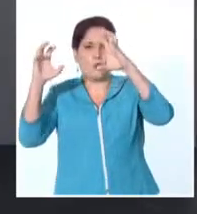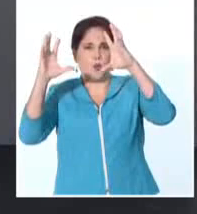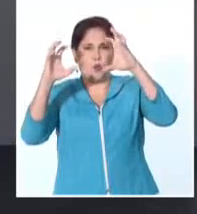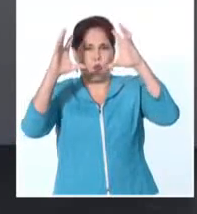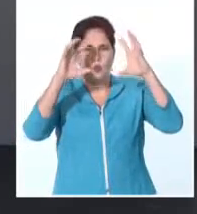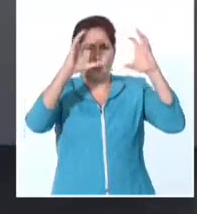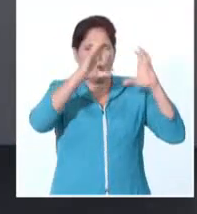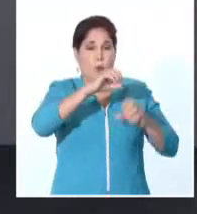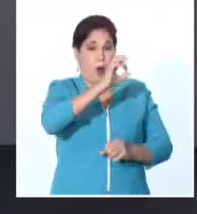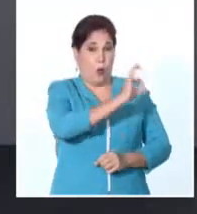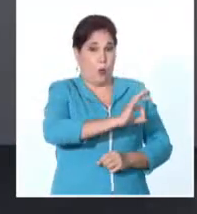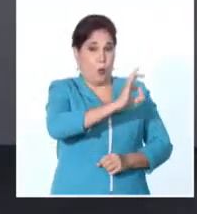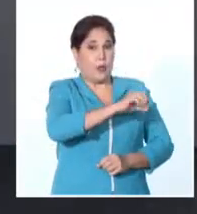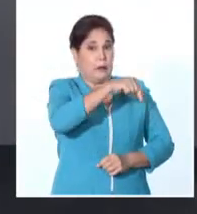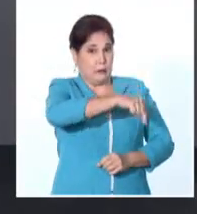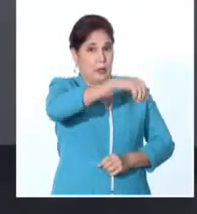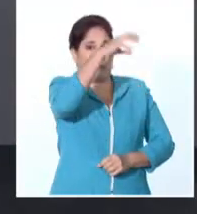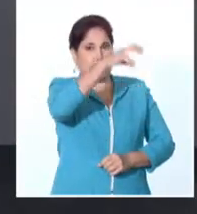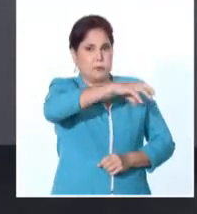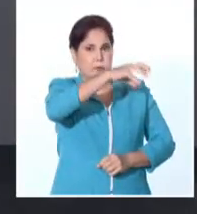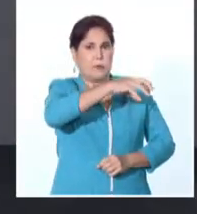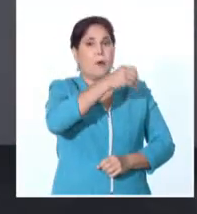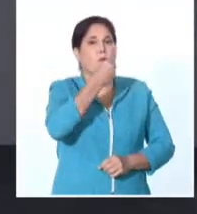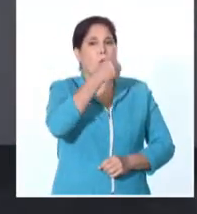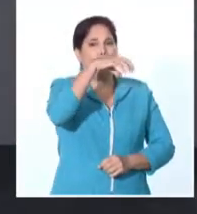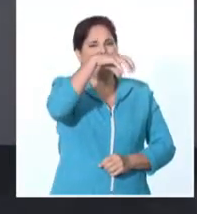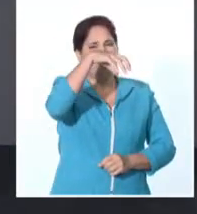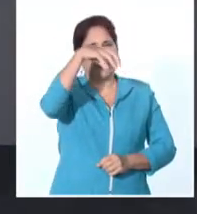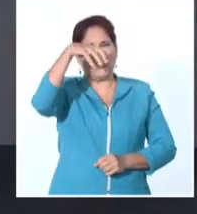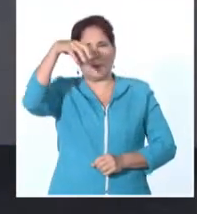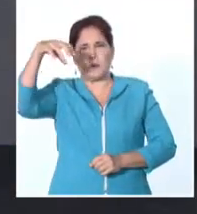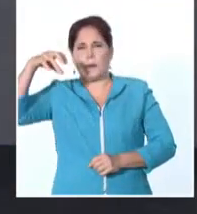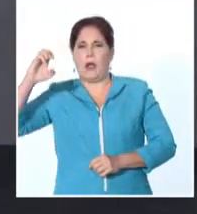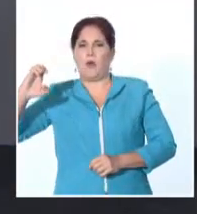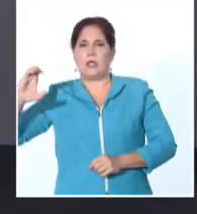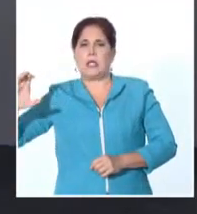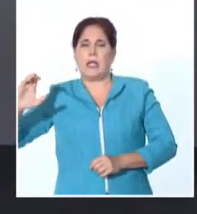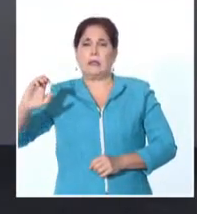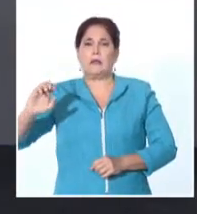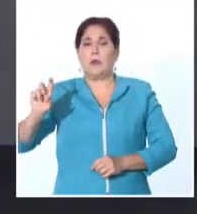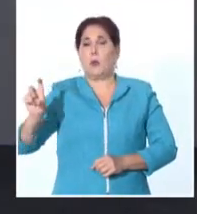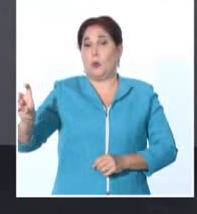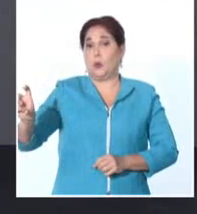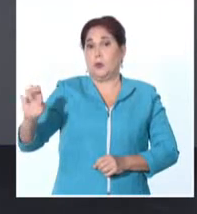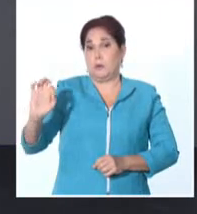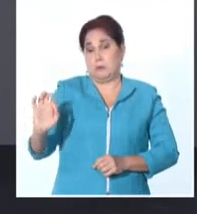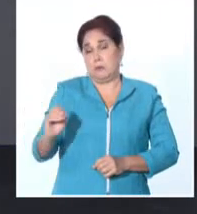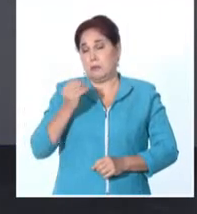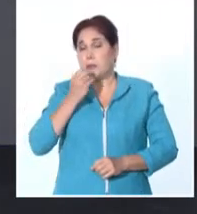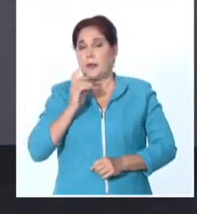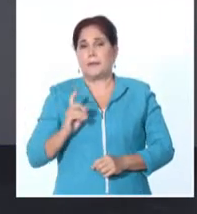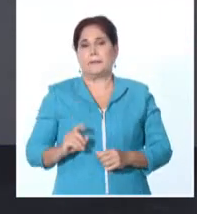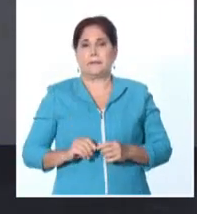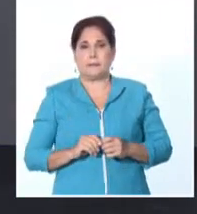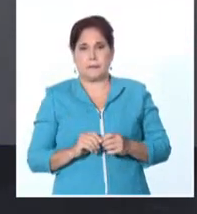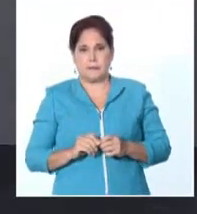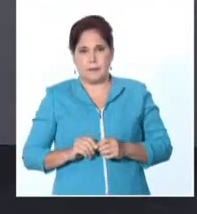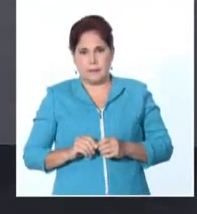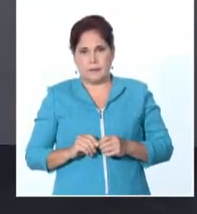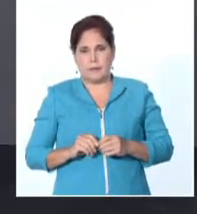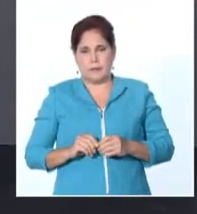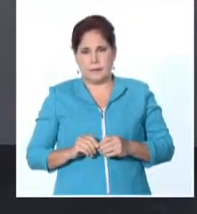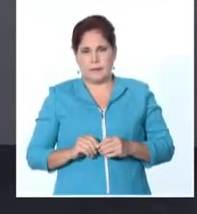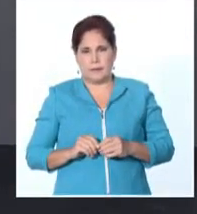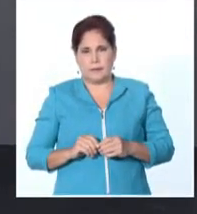chubascos, lluvias y tormentas eléctricas que serán más aislados en el occidente y centro y ocurrirán hacia zonas del interior y sur.